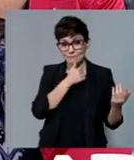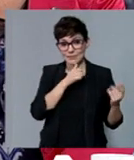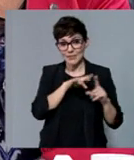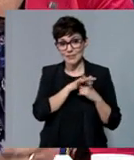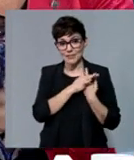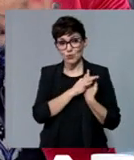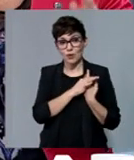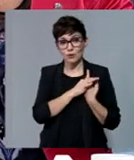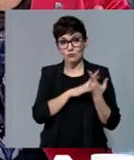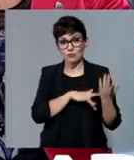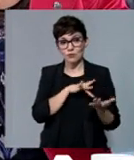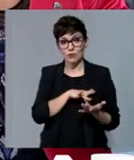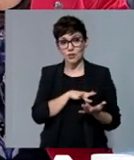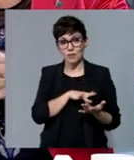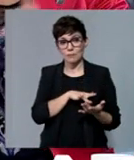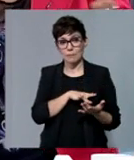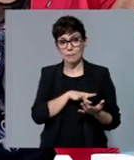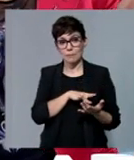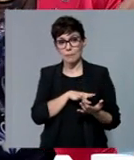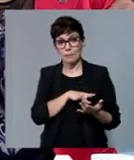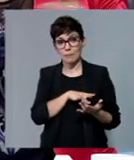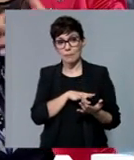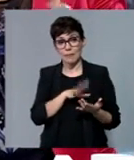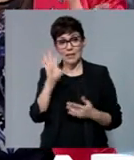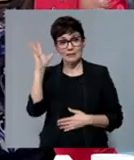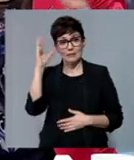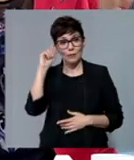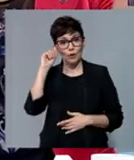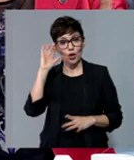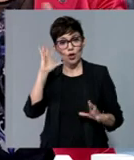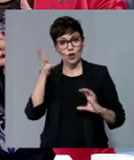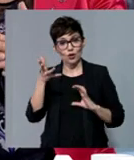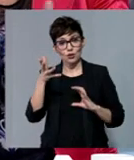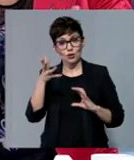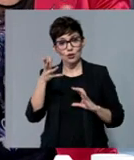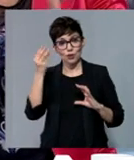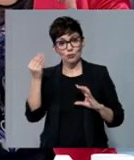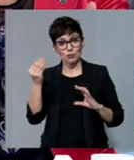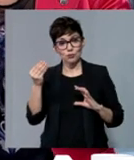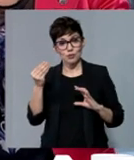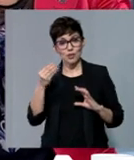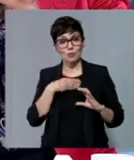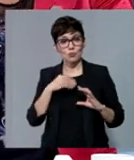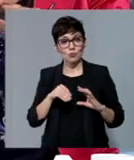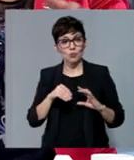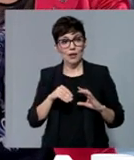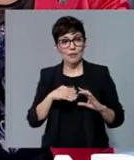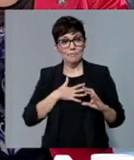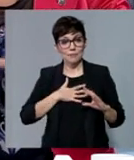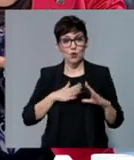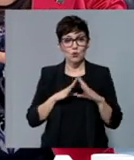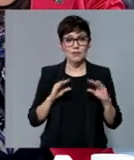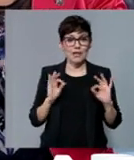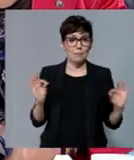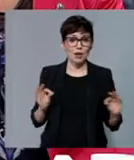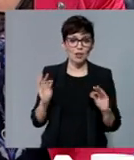que, bueno, el tiempo está loco hace demasiado bueno pero quizá a lo mejor desde el punto de vista de la universidad que se quede